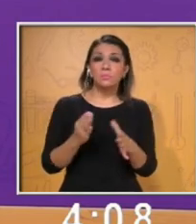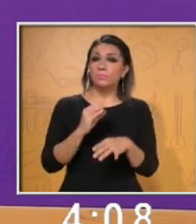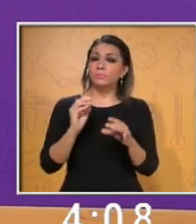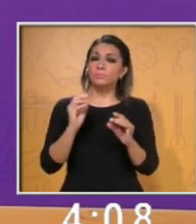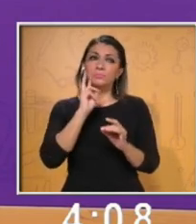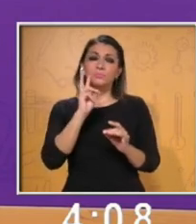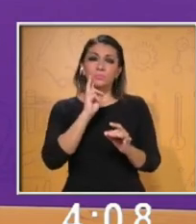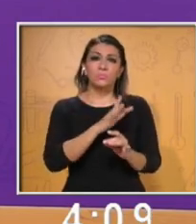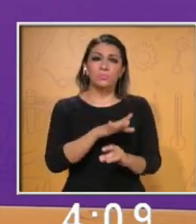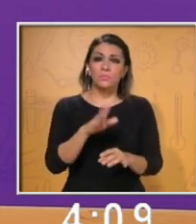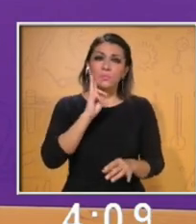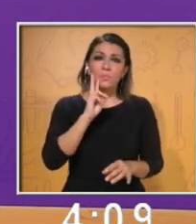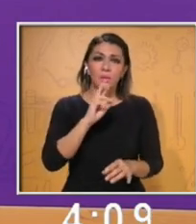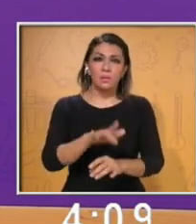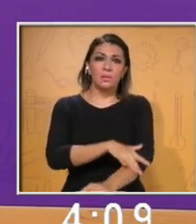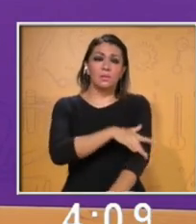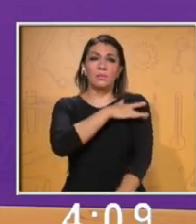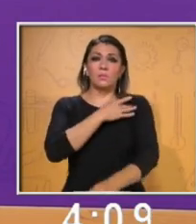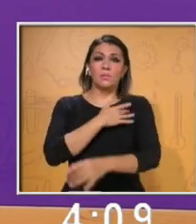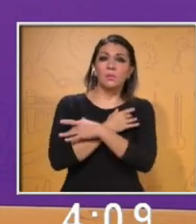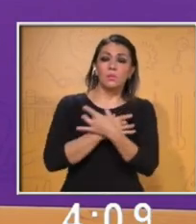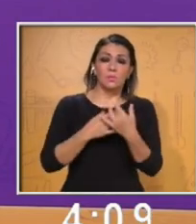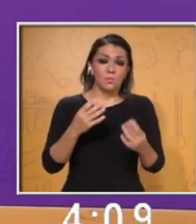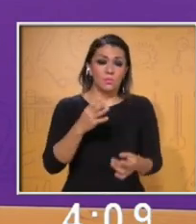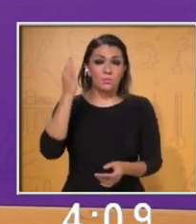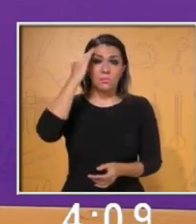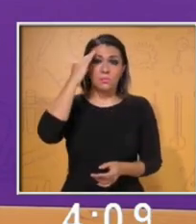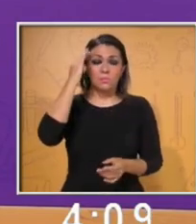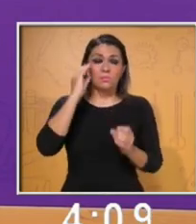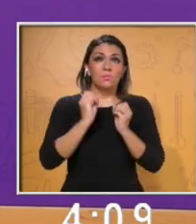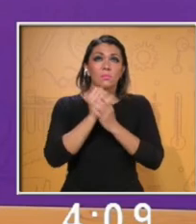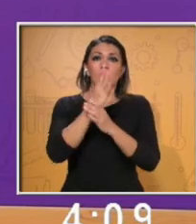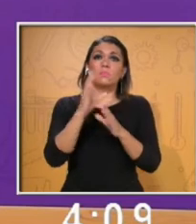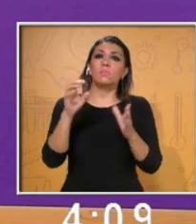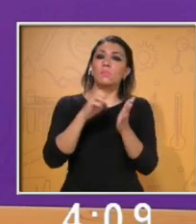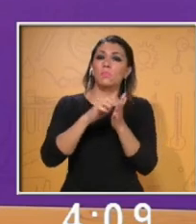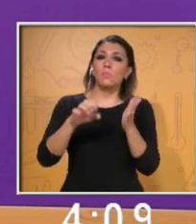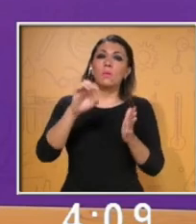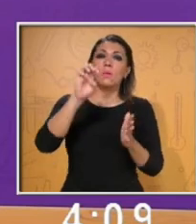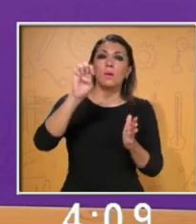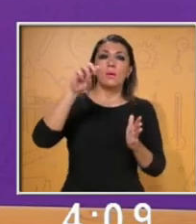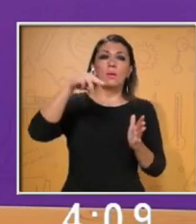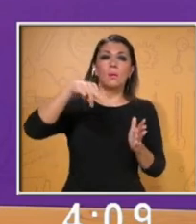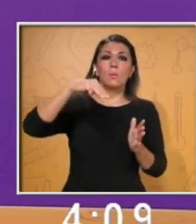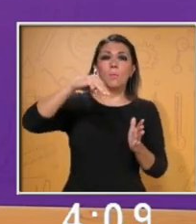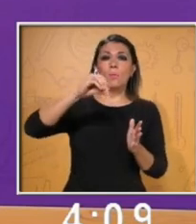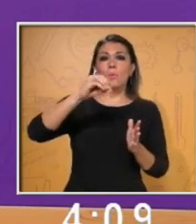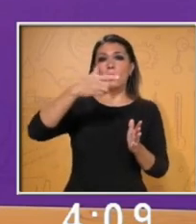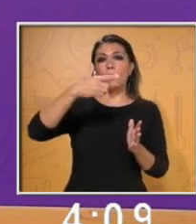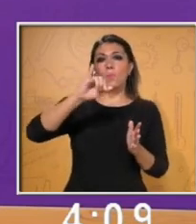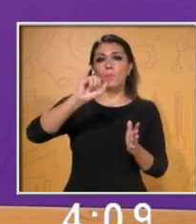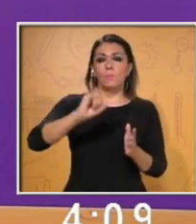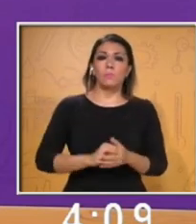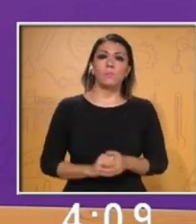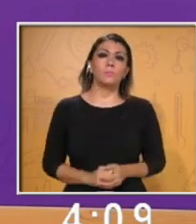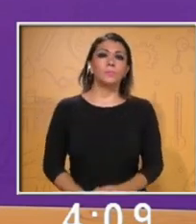pensamientos, como los emojis, sino de diferentes maneras. Y hoy vamos a aprender otras formas más de comunicación.